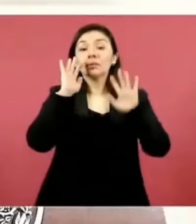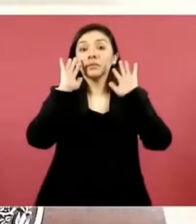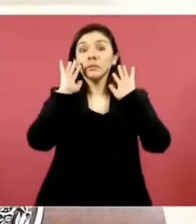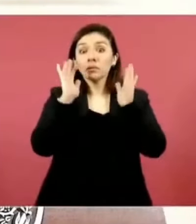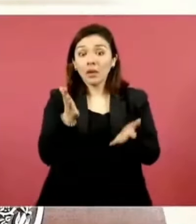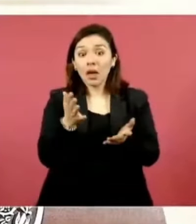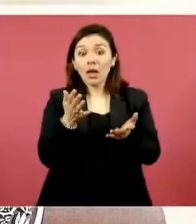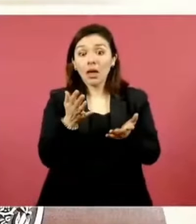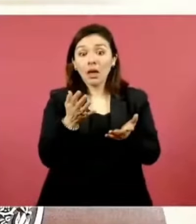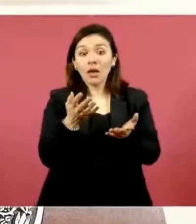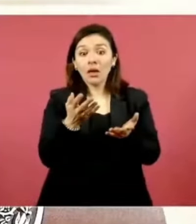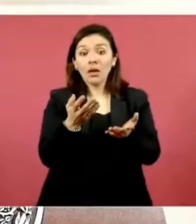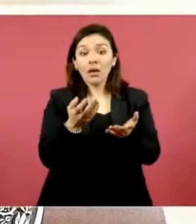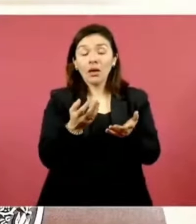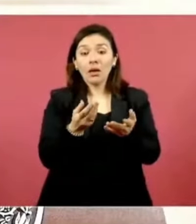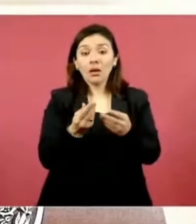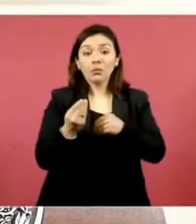posición